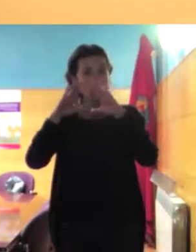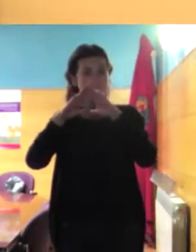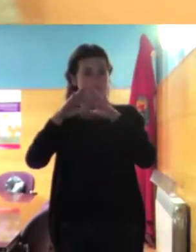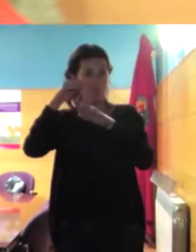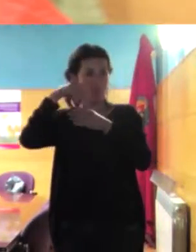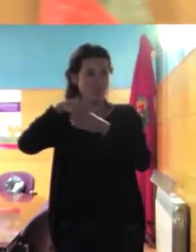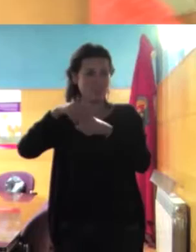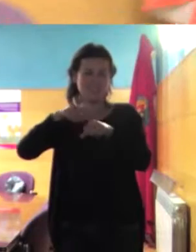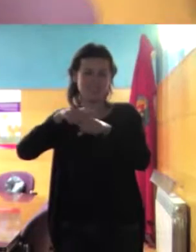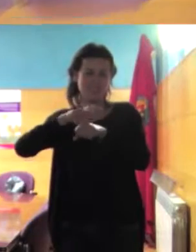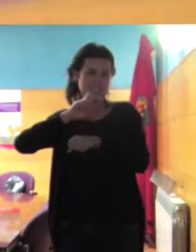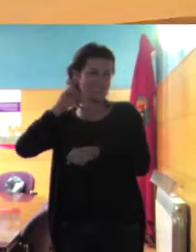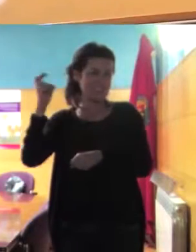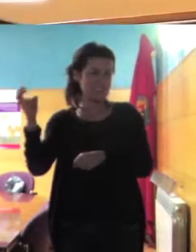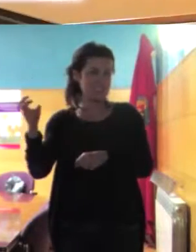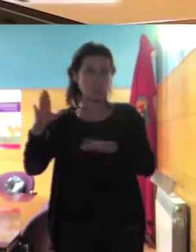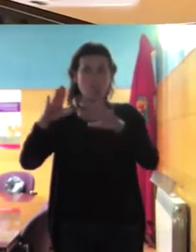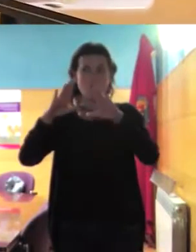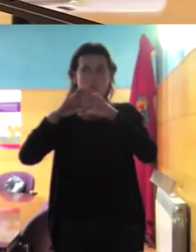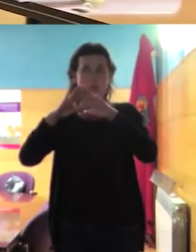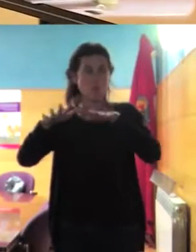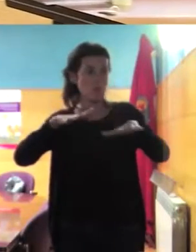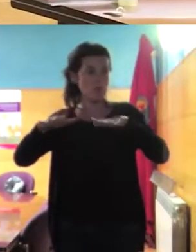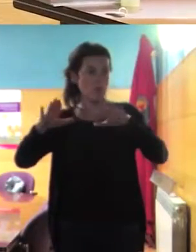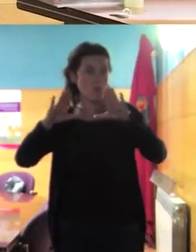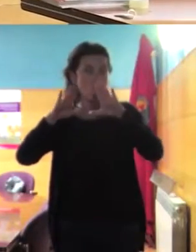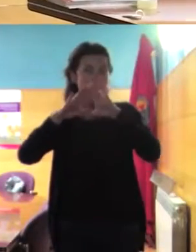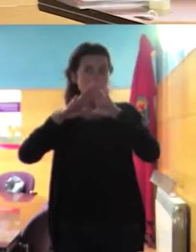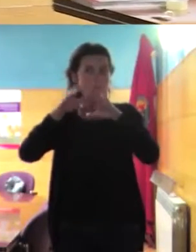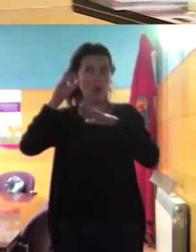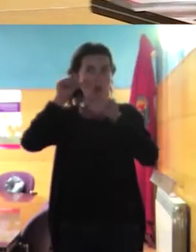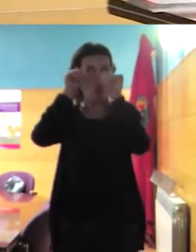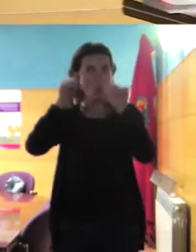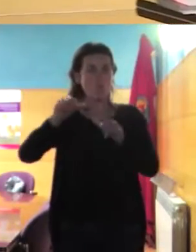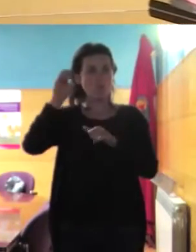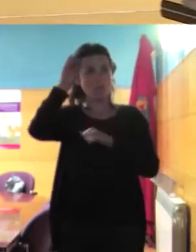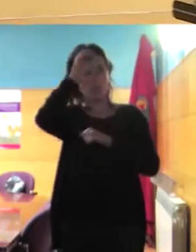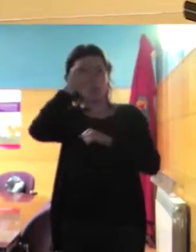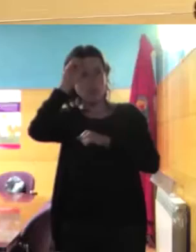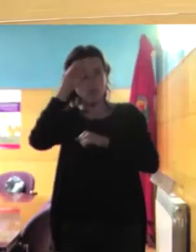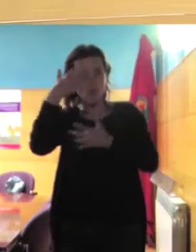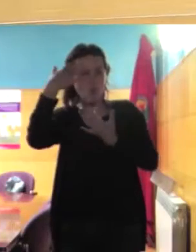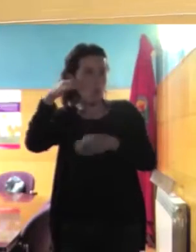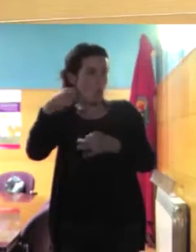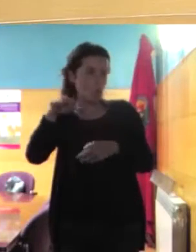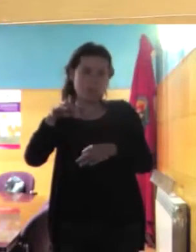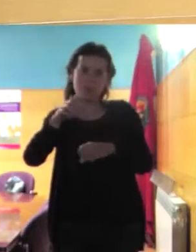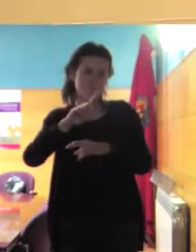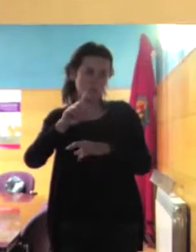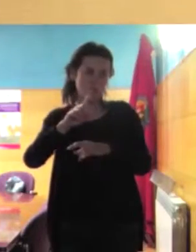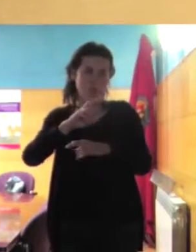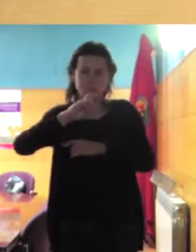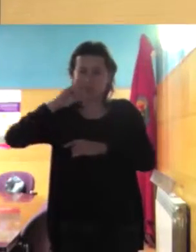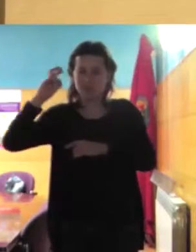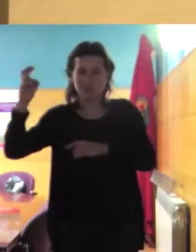diverso que no hay un único feminismo feminista ni una única manera de revaloridad hay muchos y muy distintos y ahora